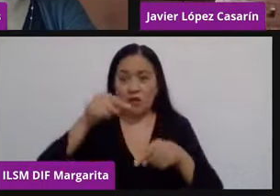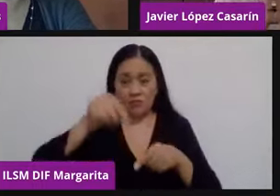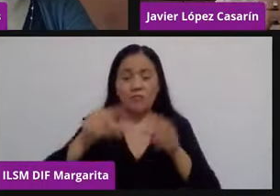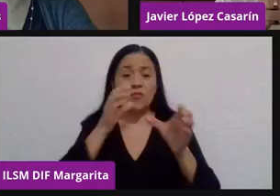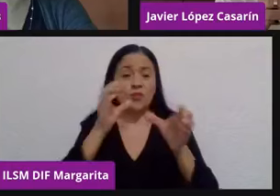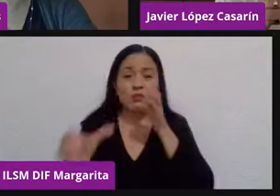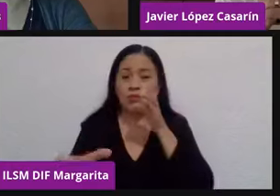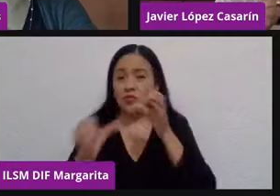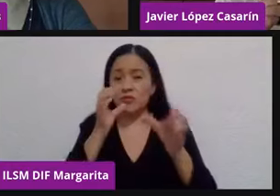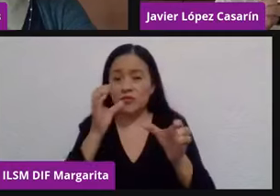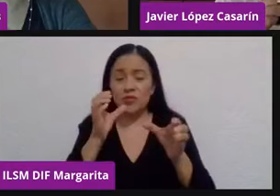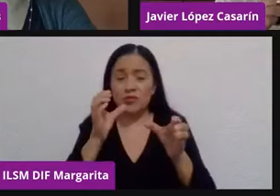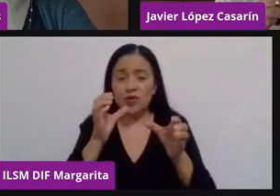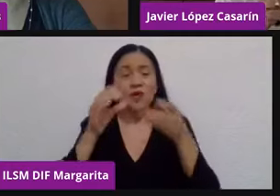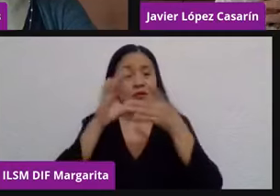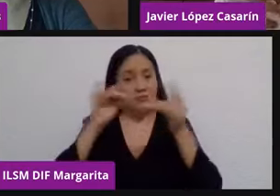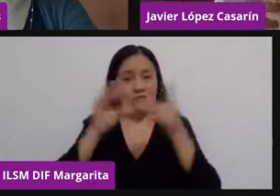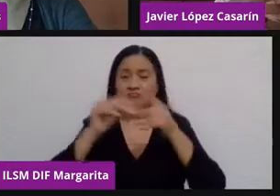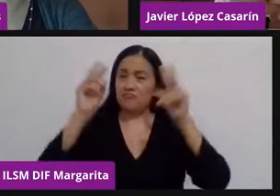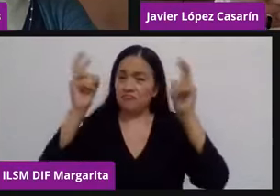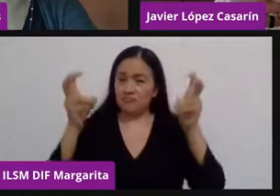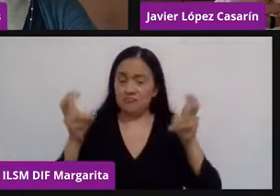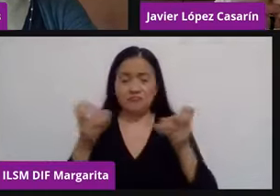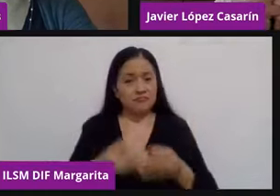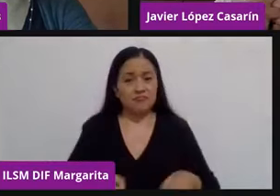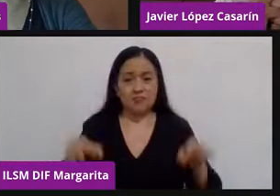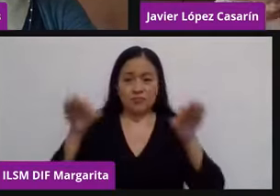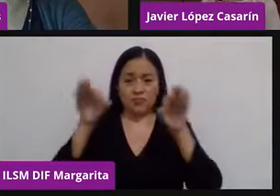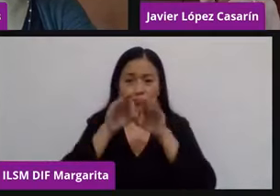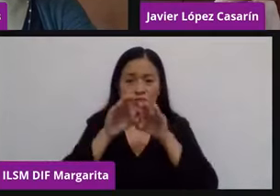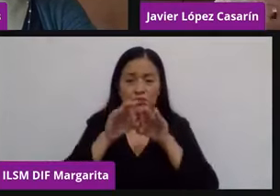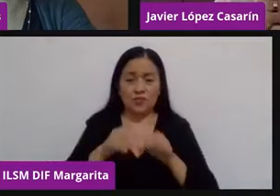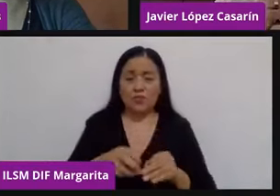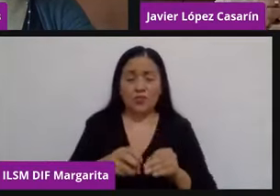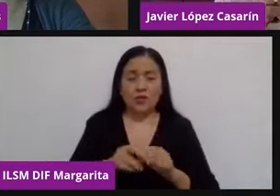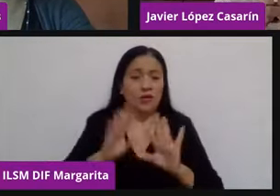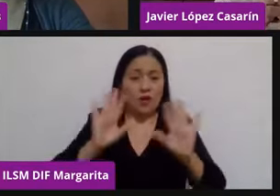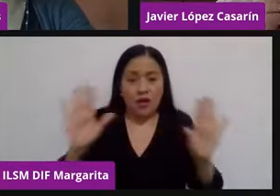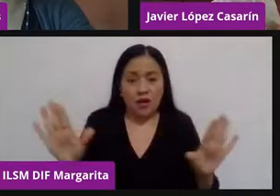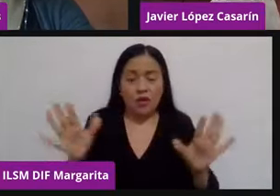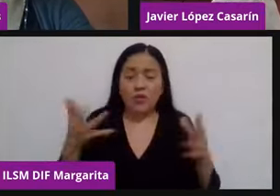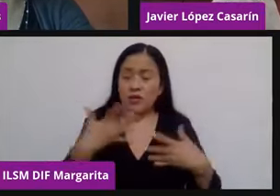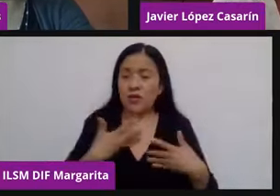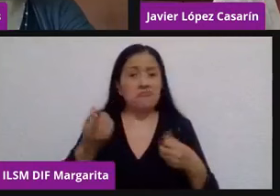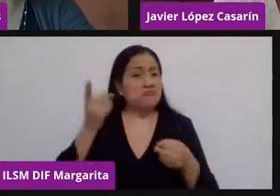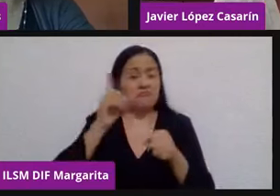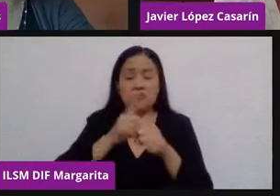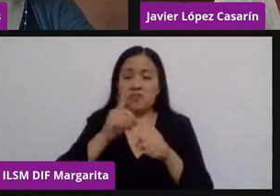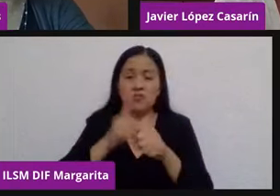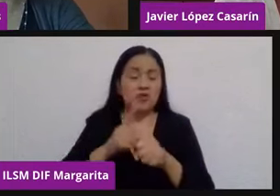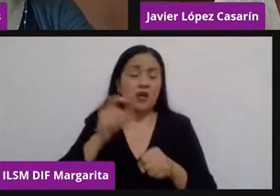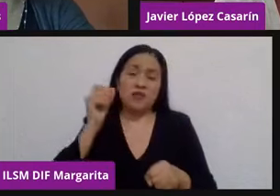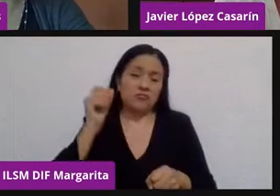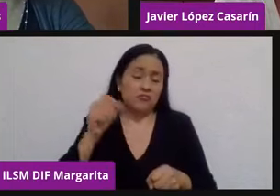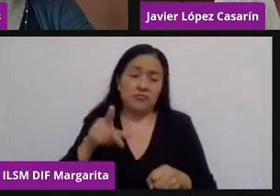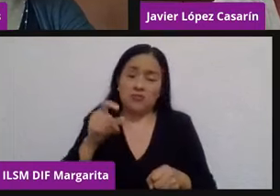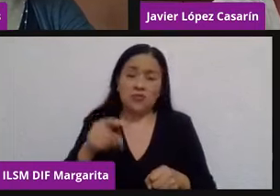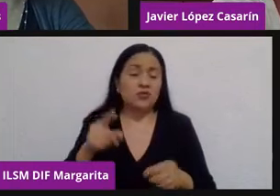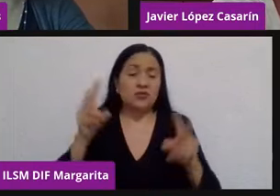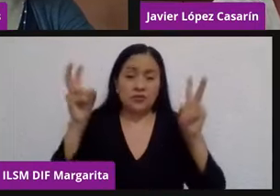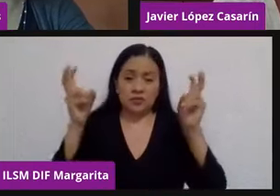platicar de temas tan interesantes que hoy día se han vuelto parte de nuestro día a día y que sin lugar a duda